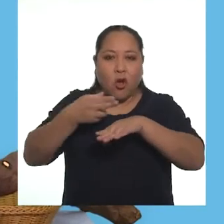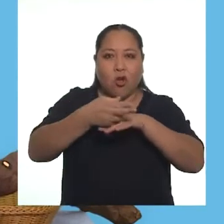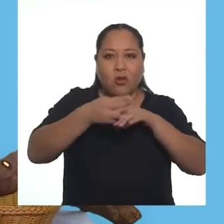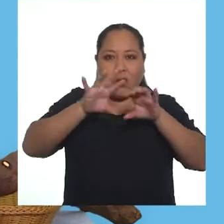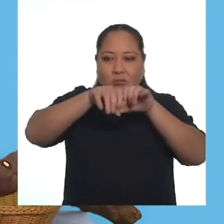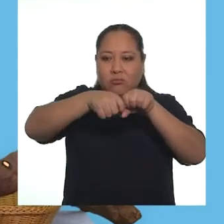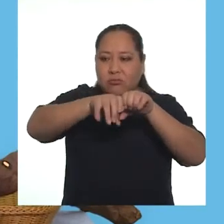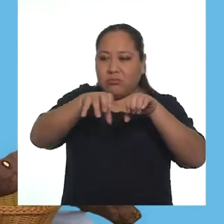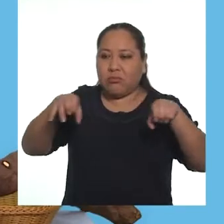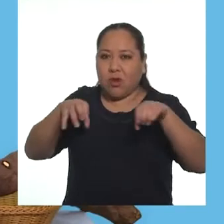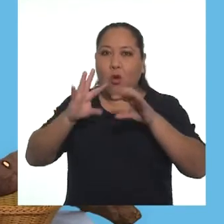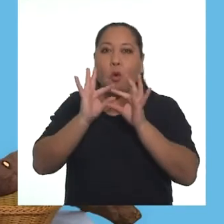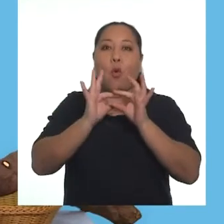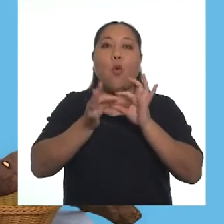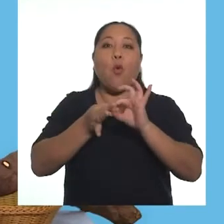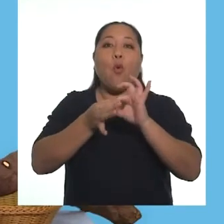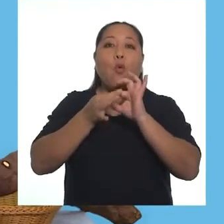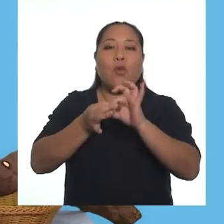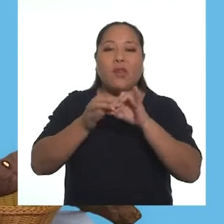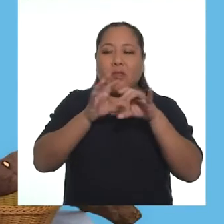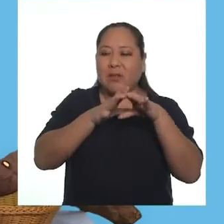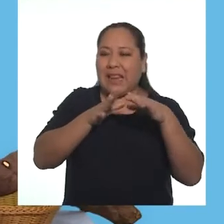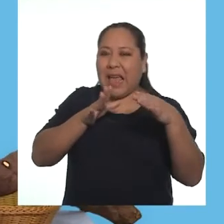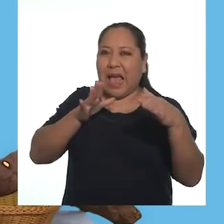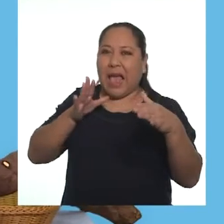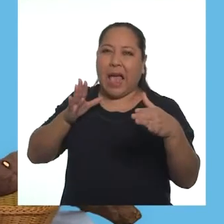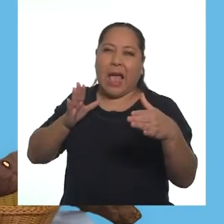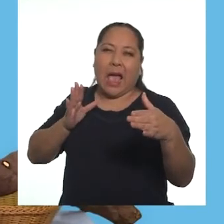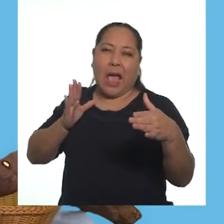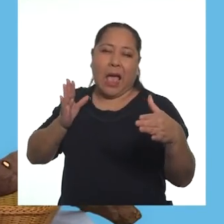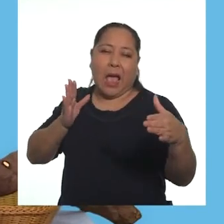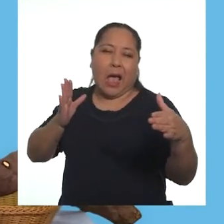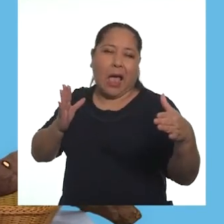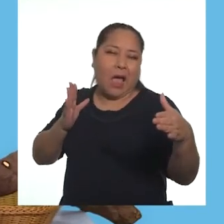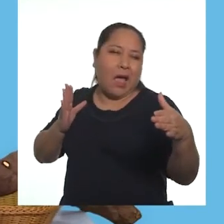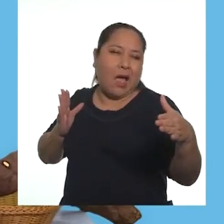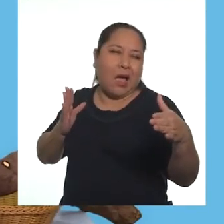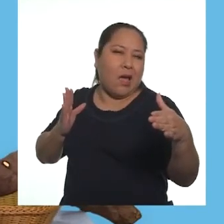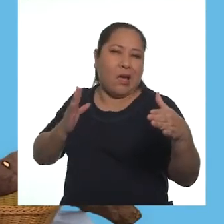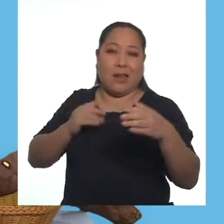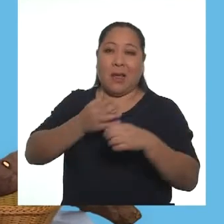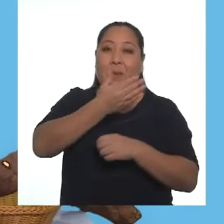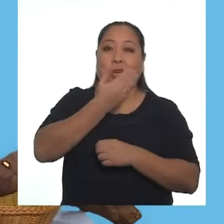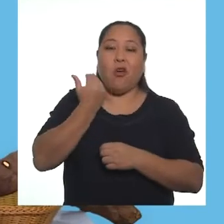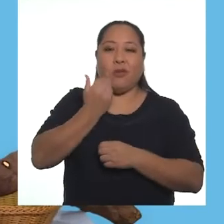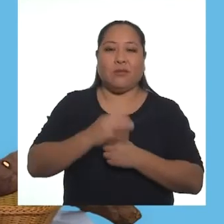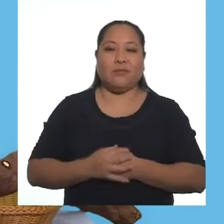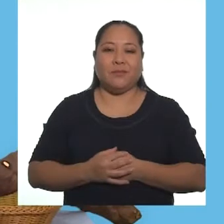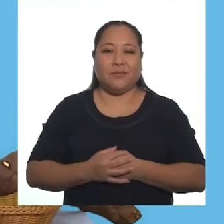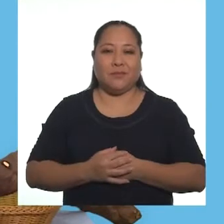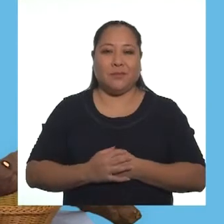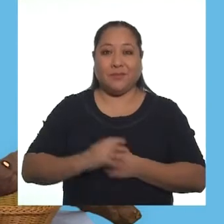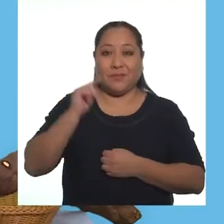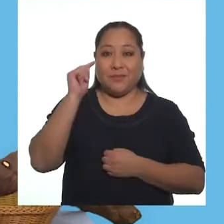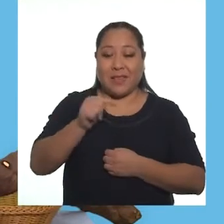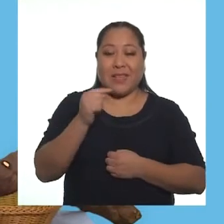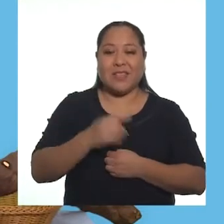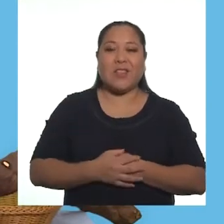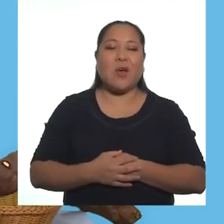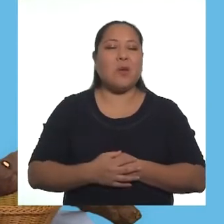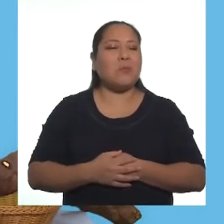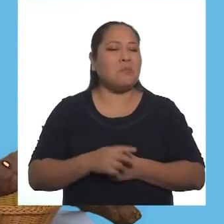no usan y únanlas según el tamaño que deseen. Mientras más grande hagan la anaconda, mejor.